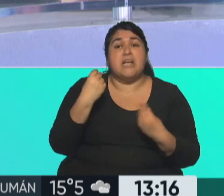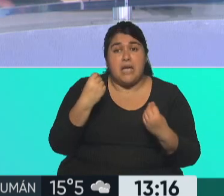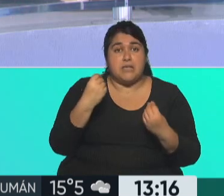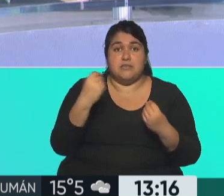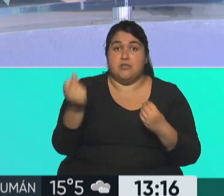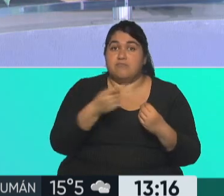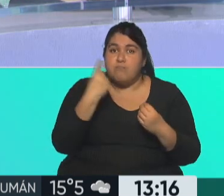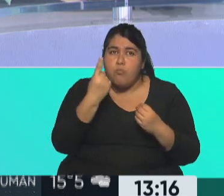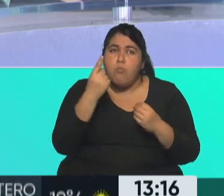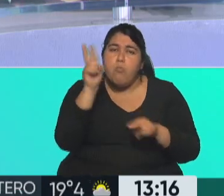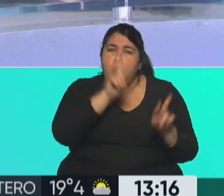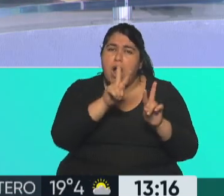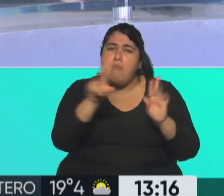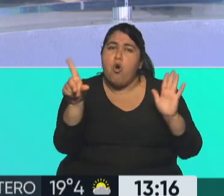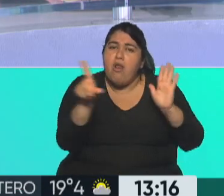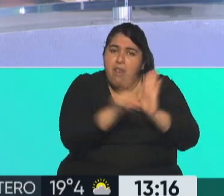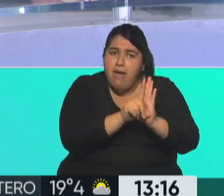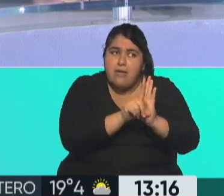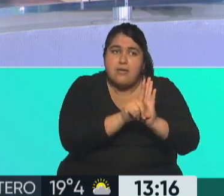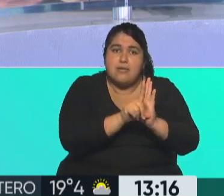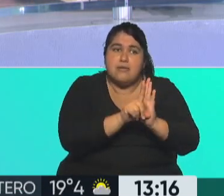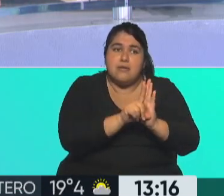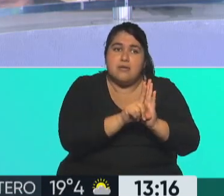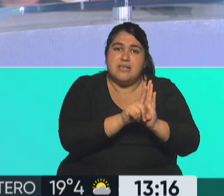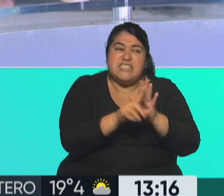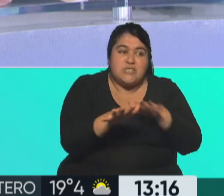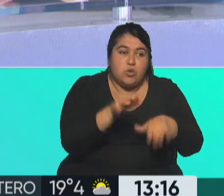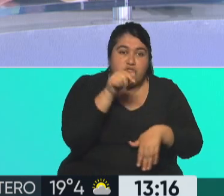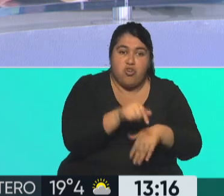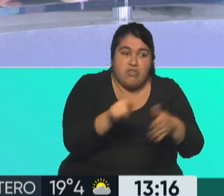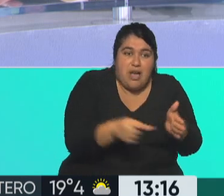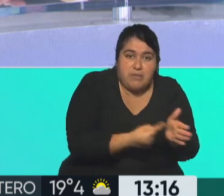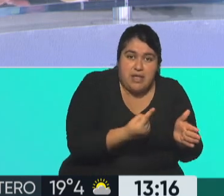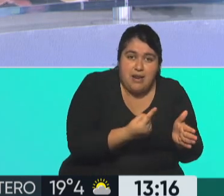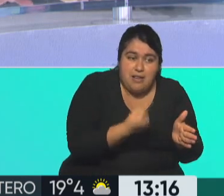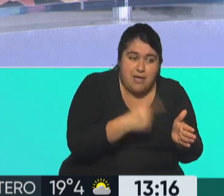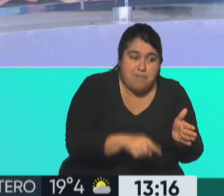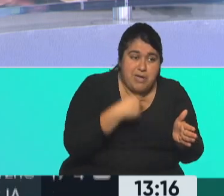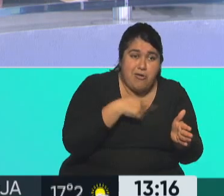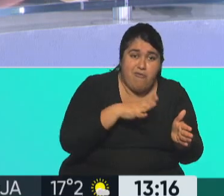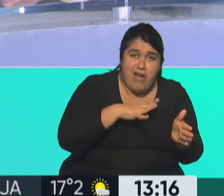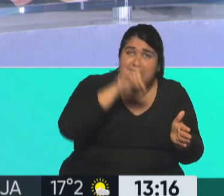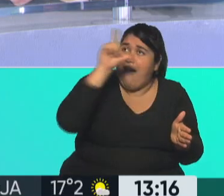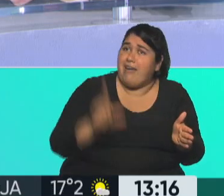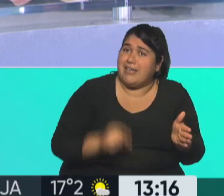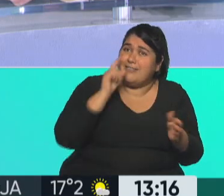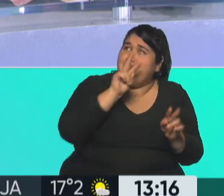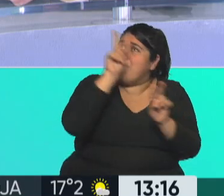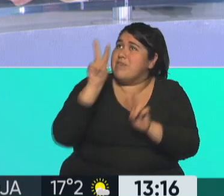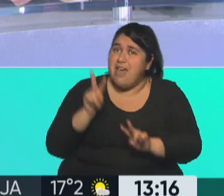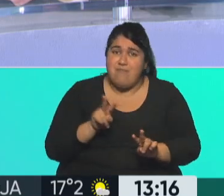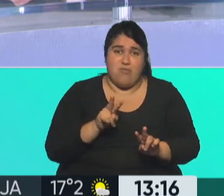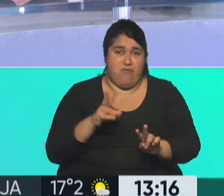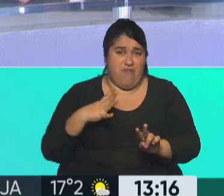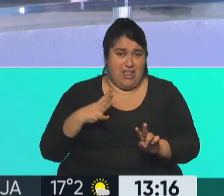algo en función de lo que estamos viendo en Capital y nos estamos olvidando de lo que pasa en el resto del país. decir, también esto hay que federalizar